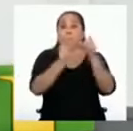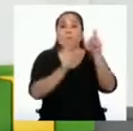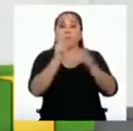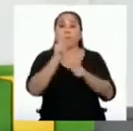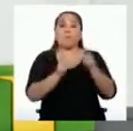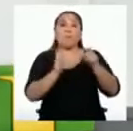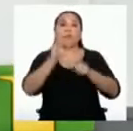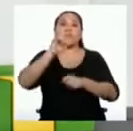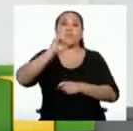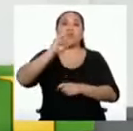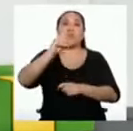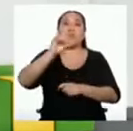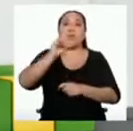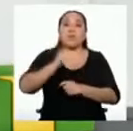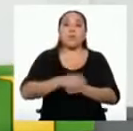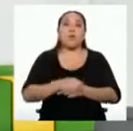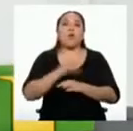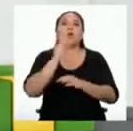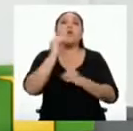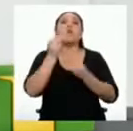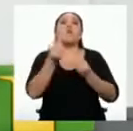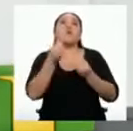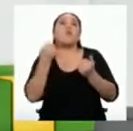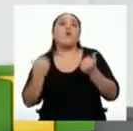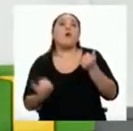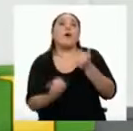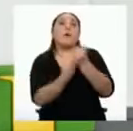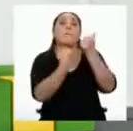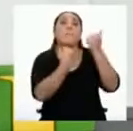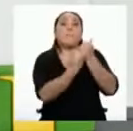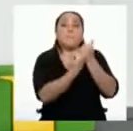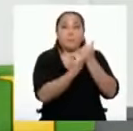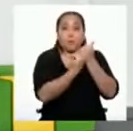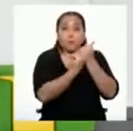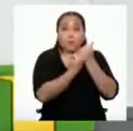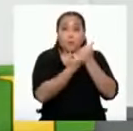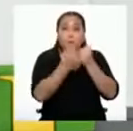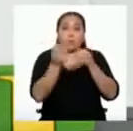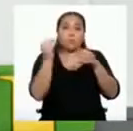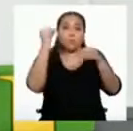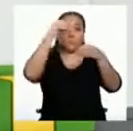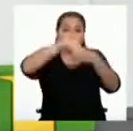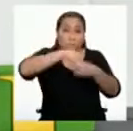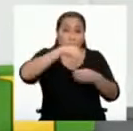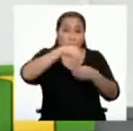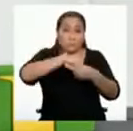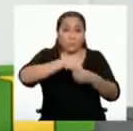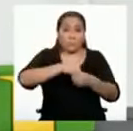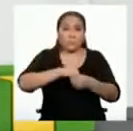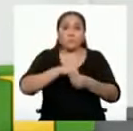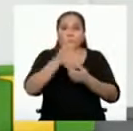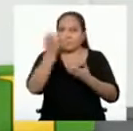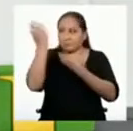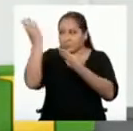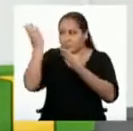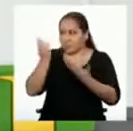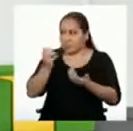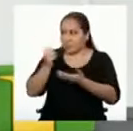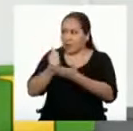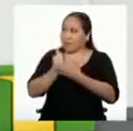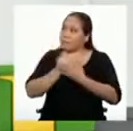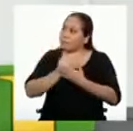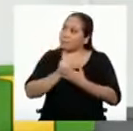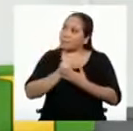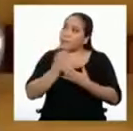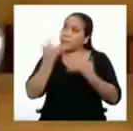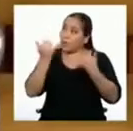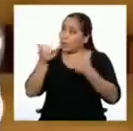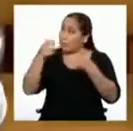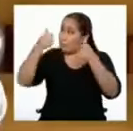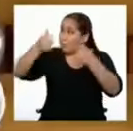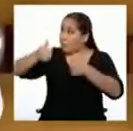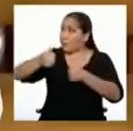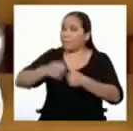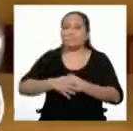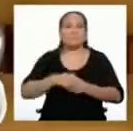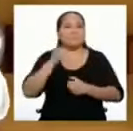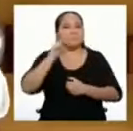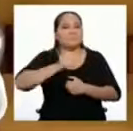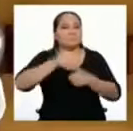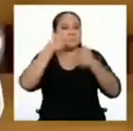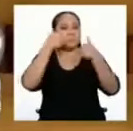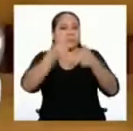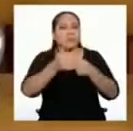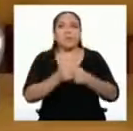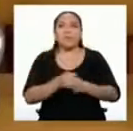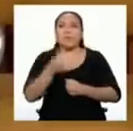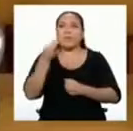así como nuestro aporte a la construcción de nuestra sociedad, contamos hoy con la presencia del profesor. Profe, ¿todo bien hoy? Todo bien,